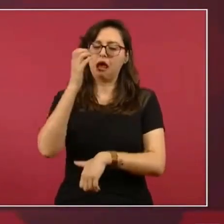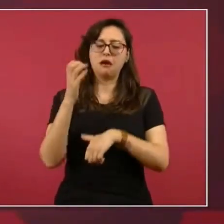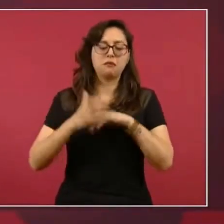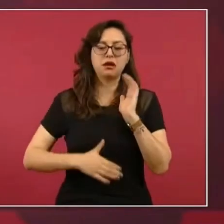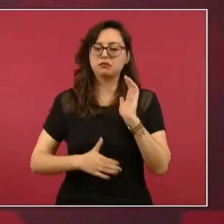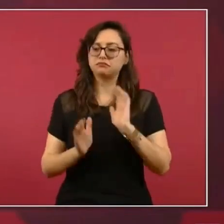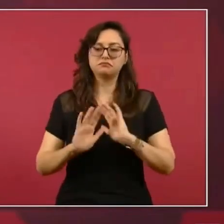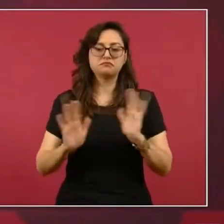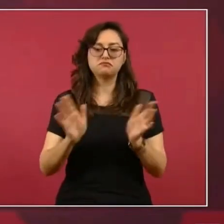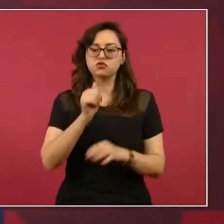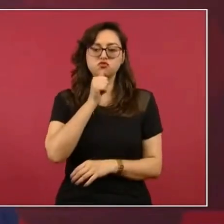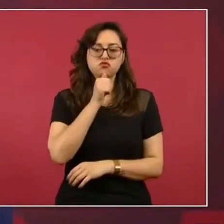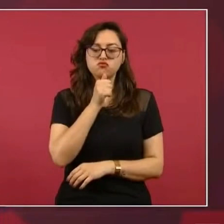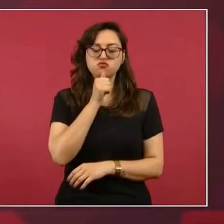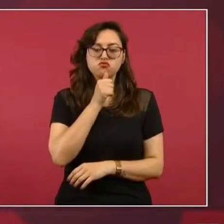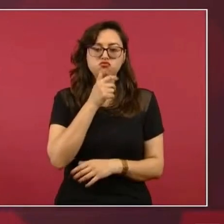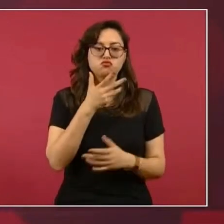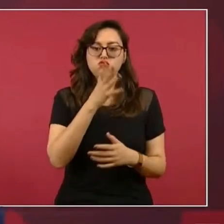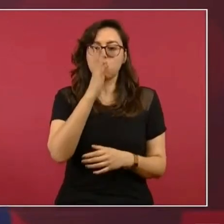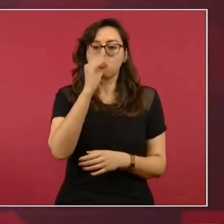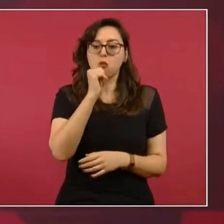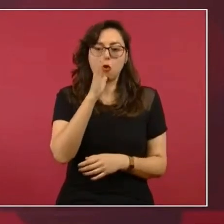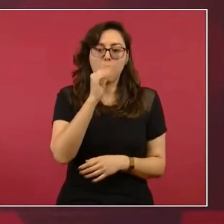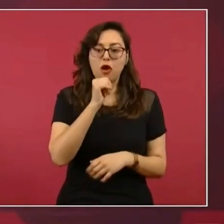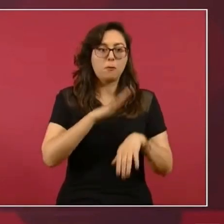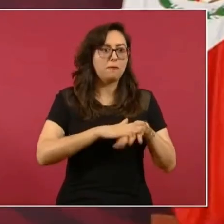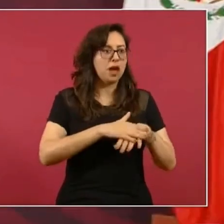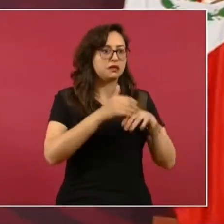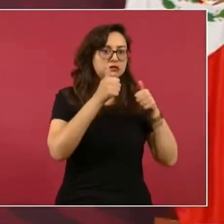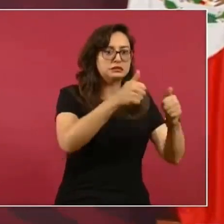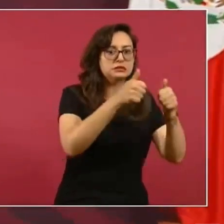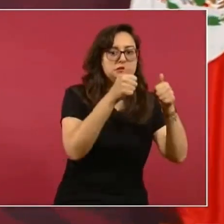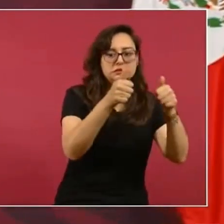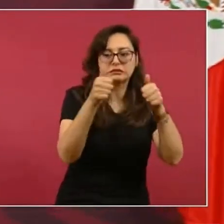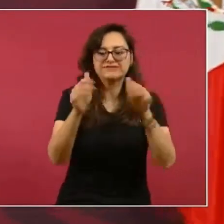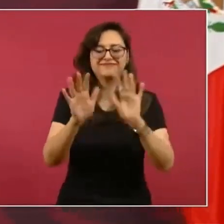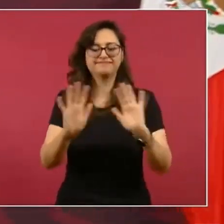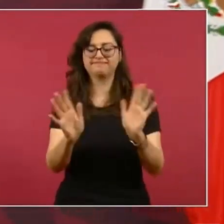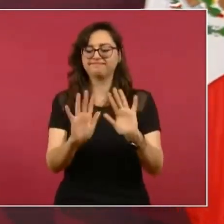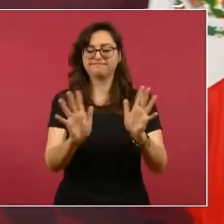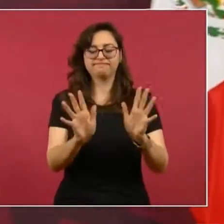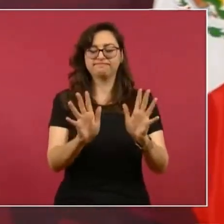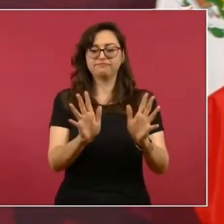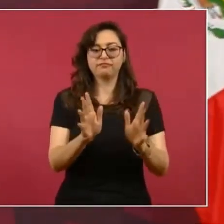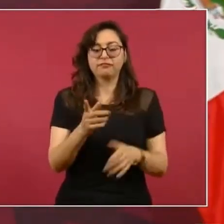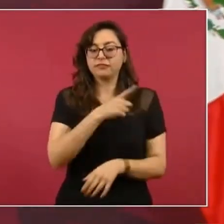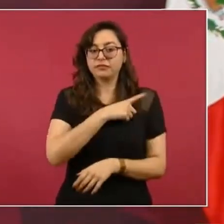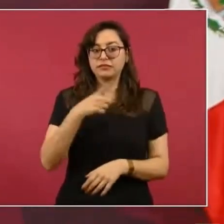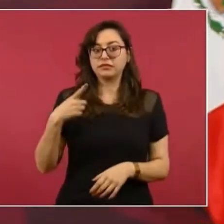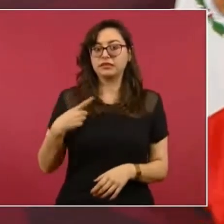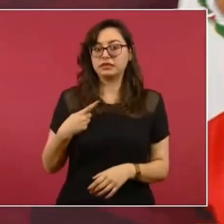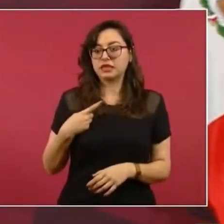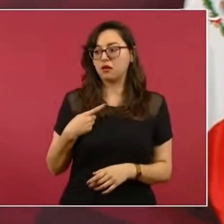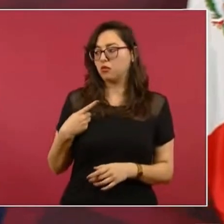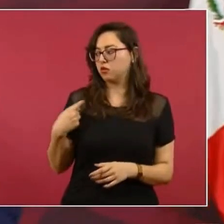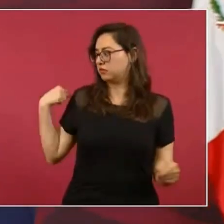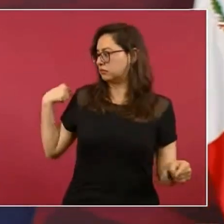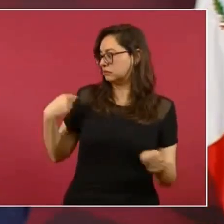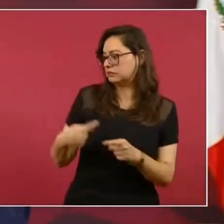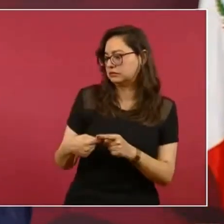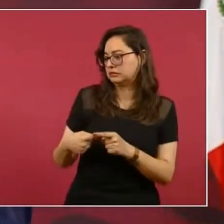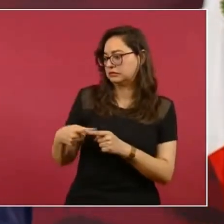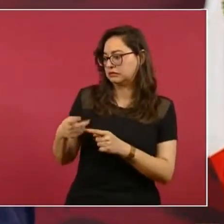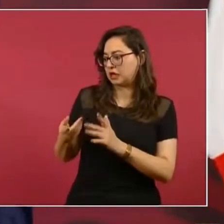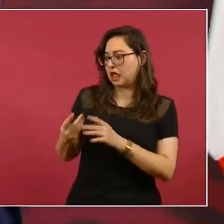Debo dedicarme de cuerpo y alma a concluir las